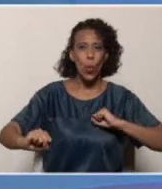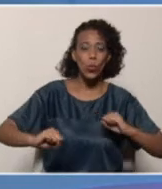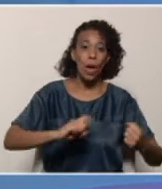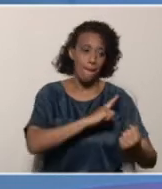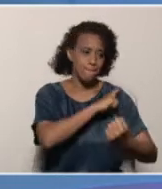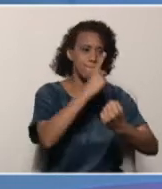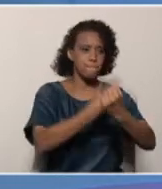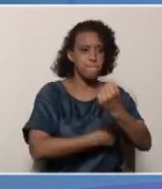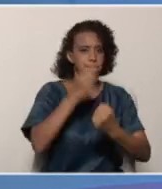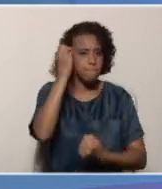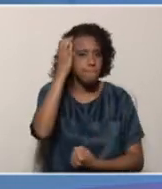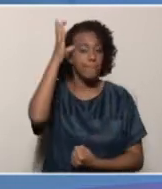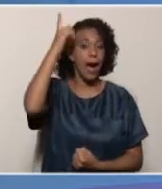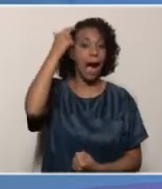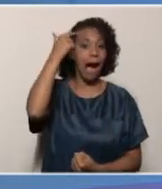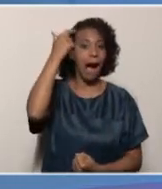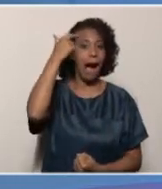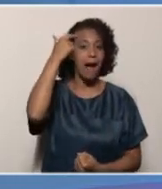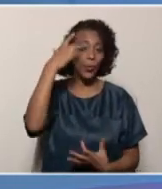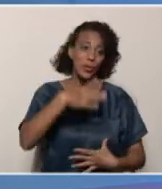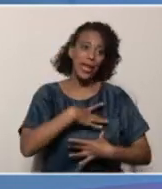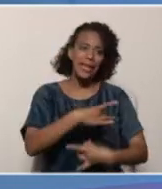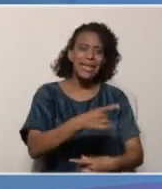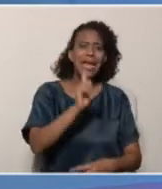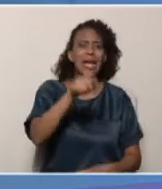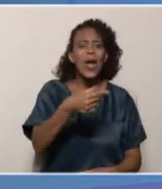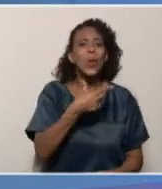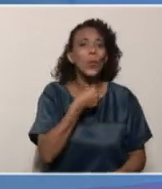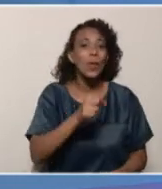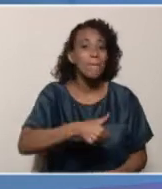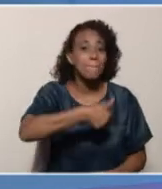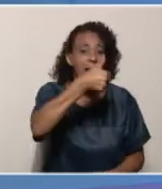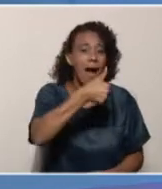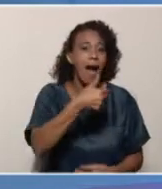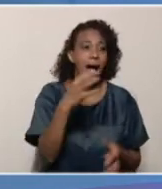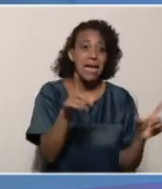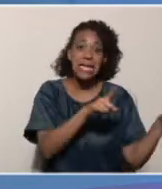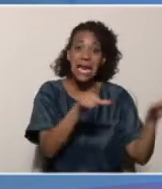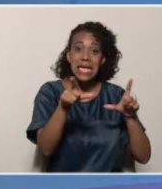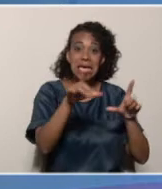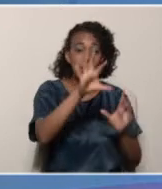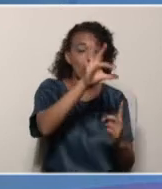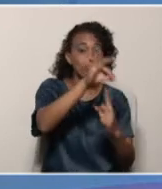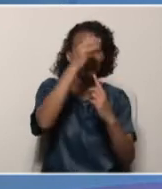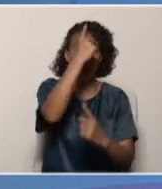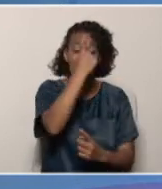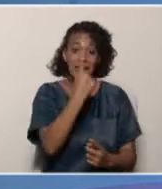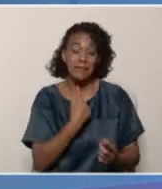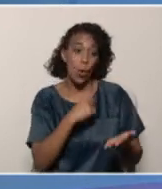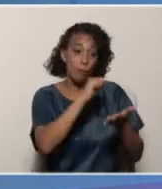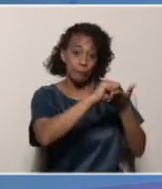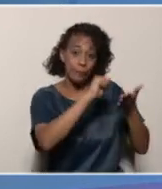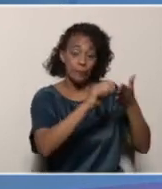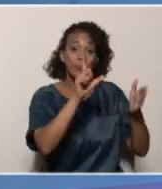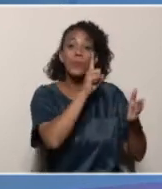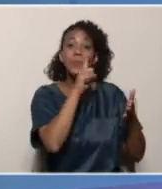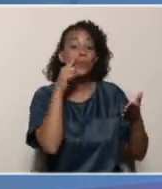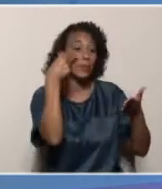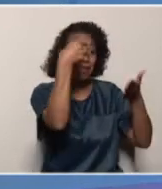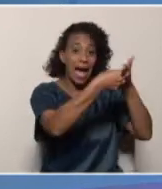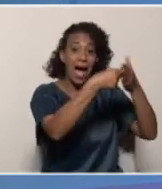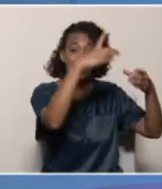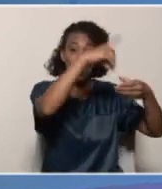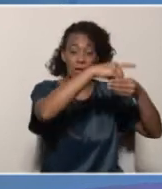potencialidades y, por supuesto, con sus intereses. Una vez que se realiza el proceso de caracterización por parte del